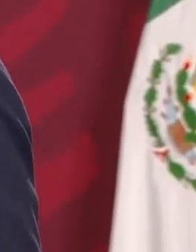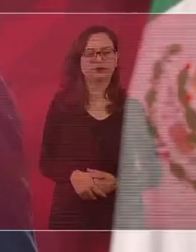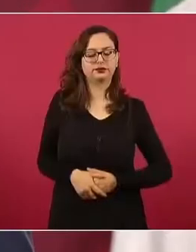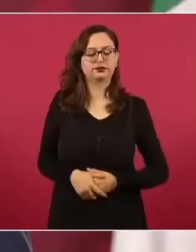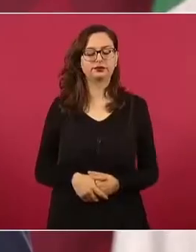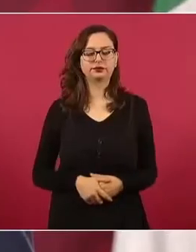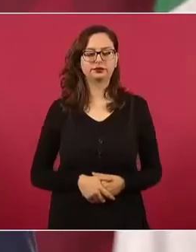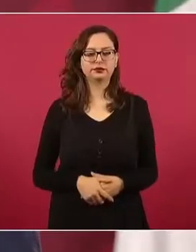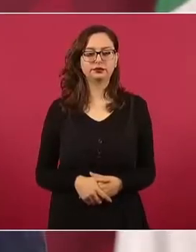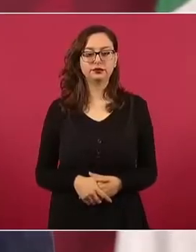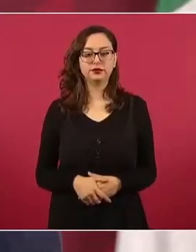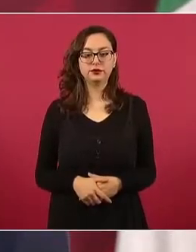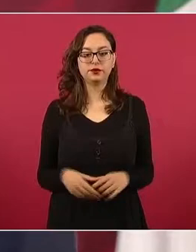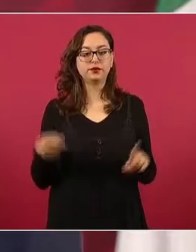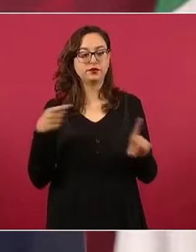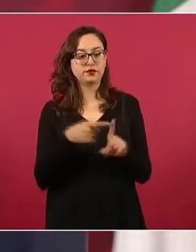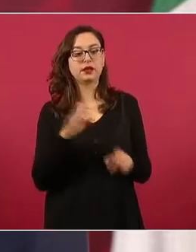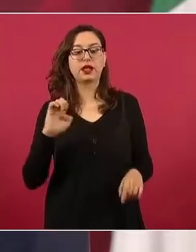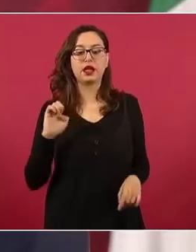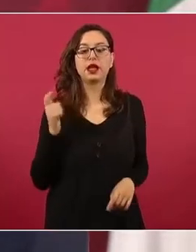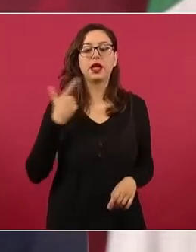diputado federal varias veces?